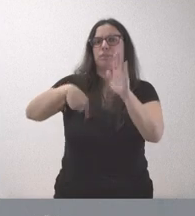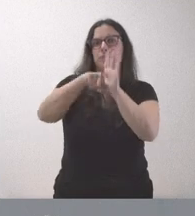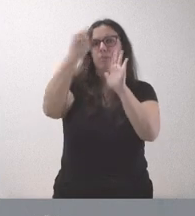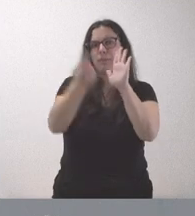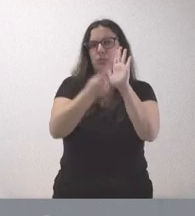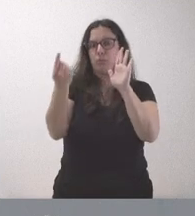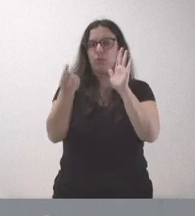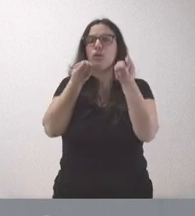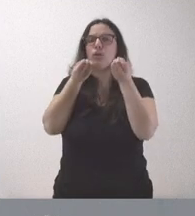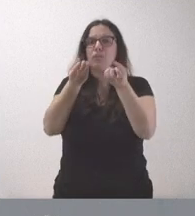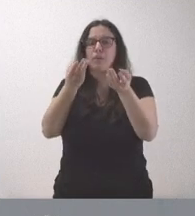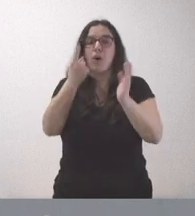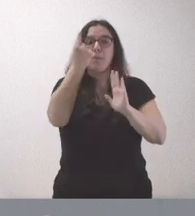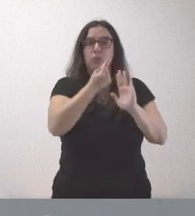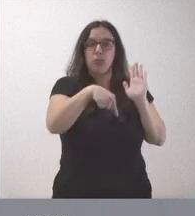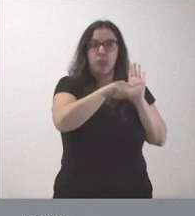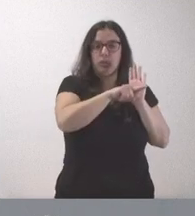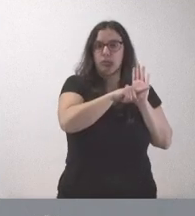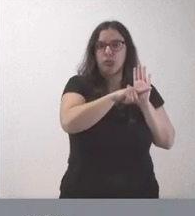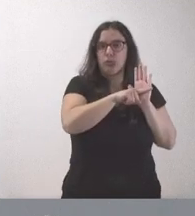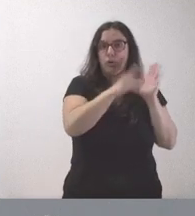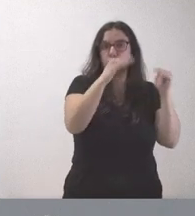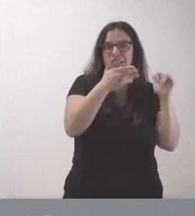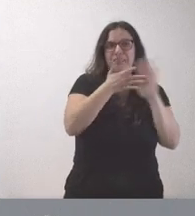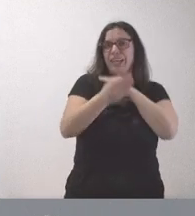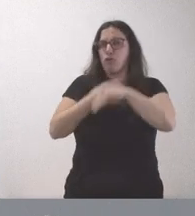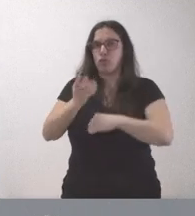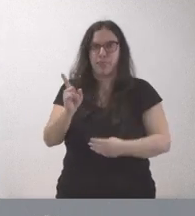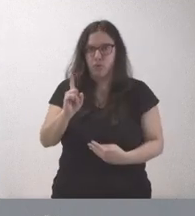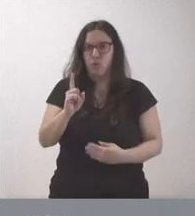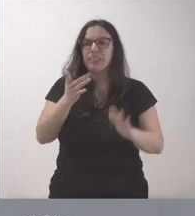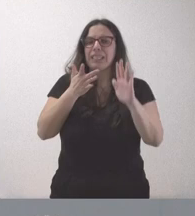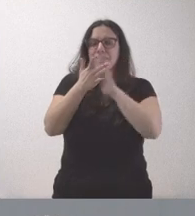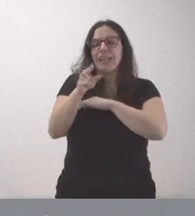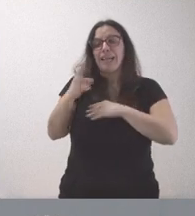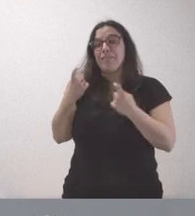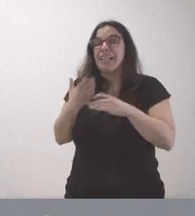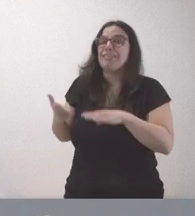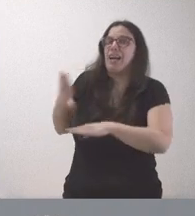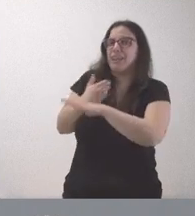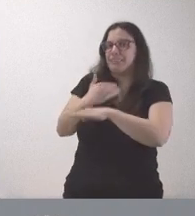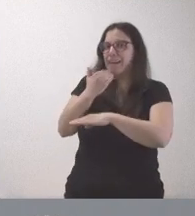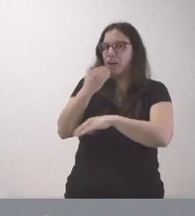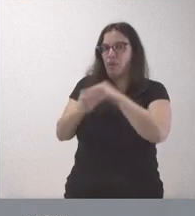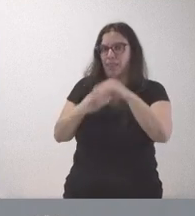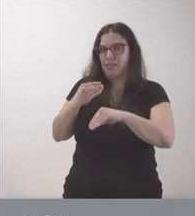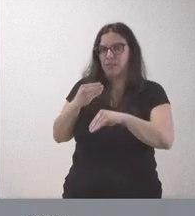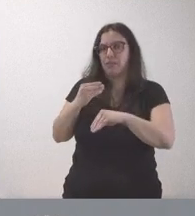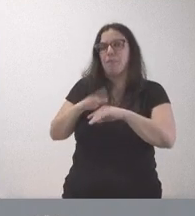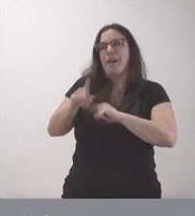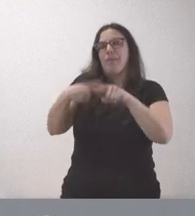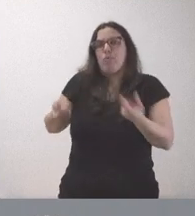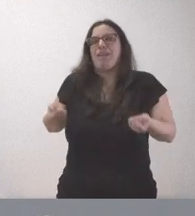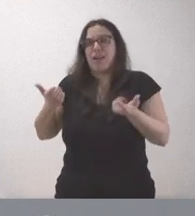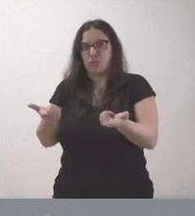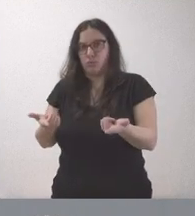el que no venga algo en el presupuesto no significa que no se vaya a realizar, significa que tenemos algún trámite previo al gasto administrativo y ese